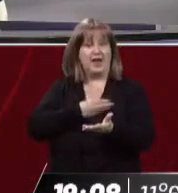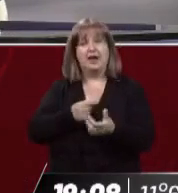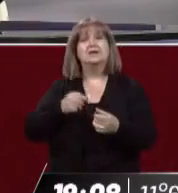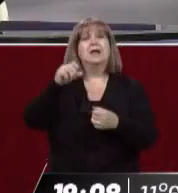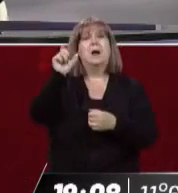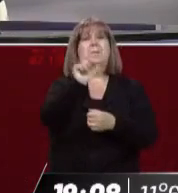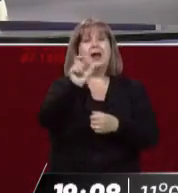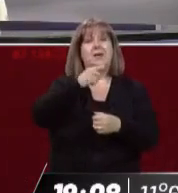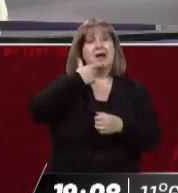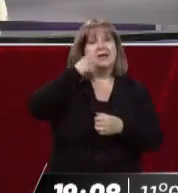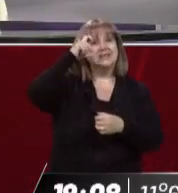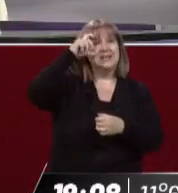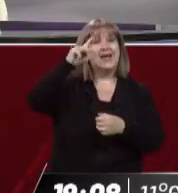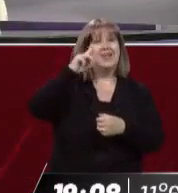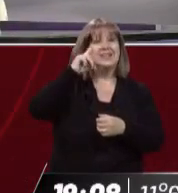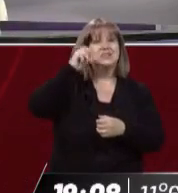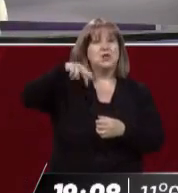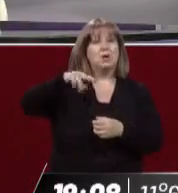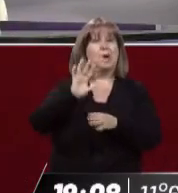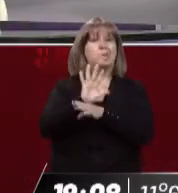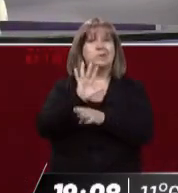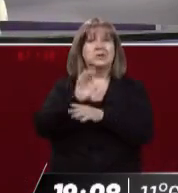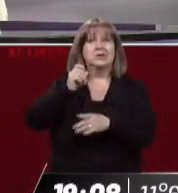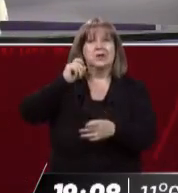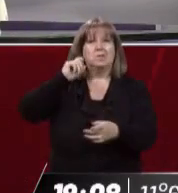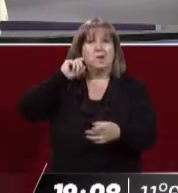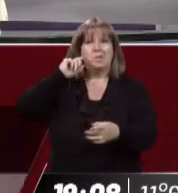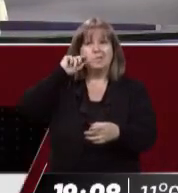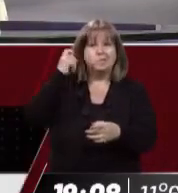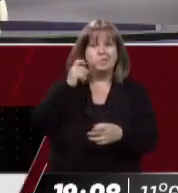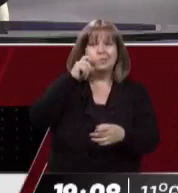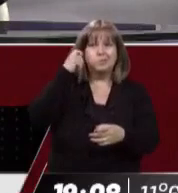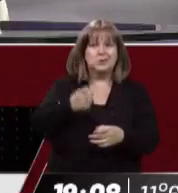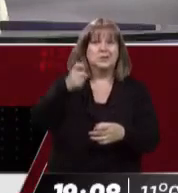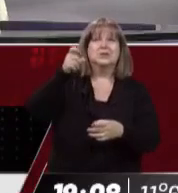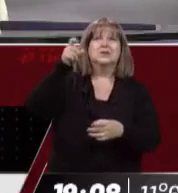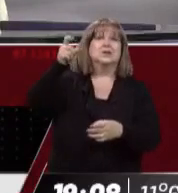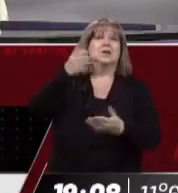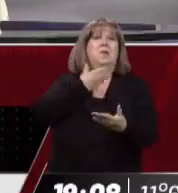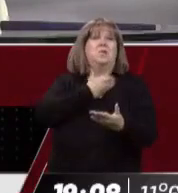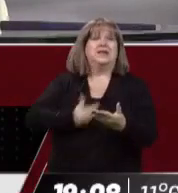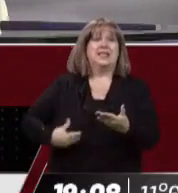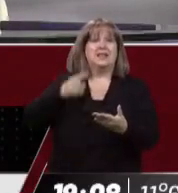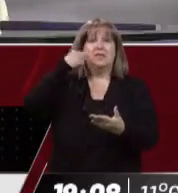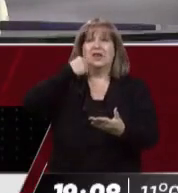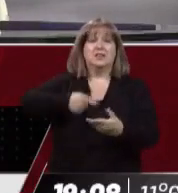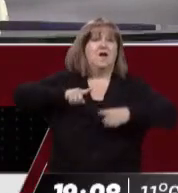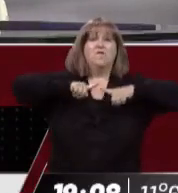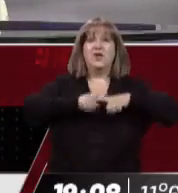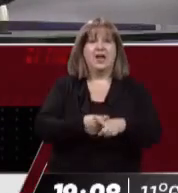tipificaciones, bien digo, por no haber acatado el famosísimo ya y polémico feriado del 2 de septiembre.